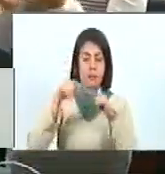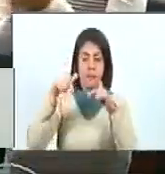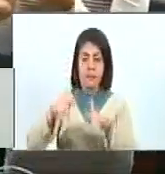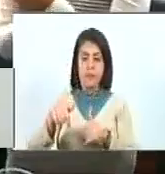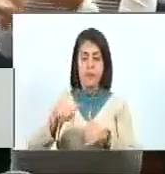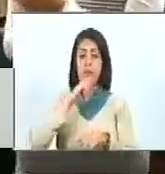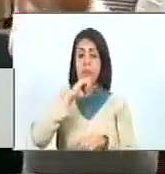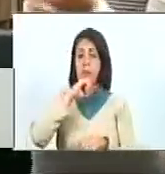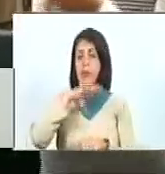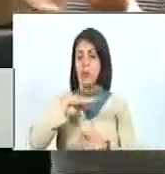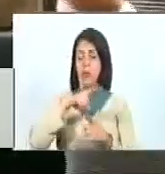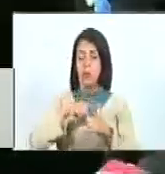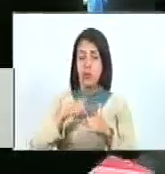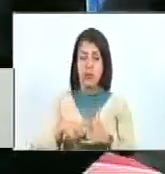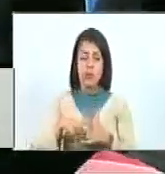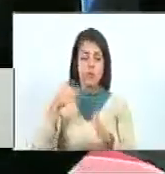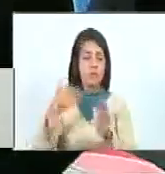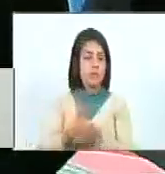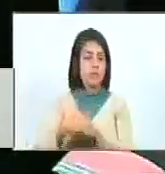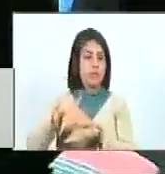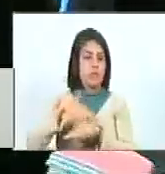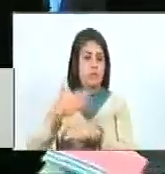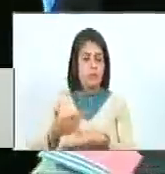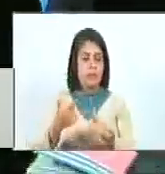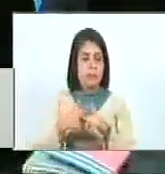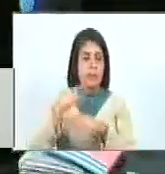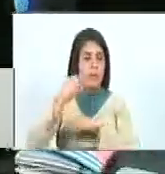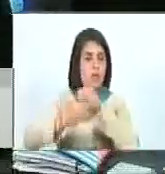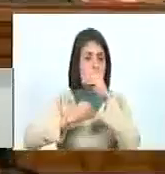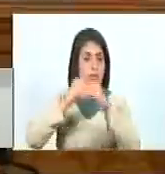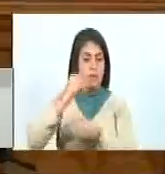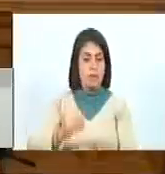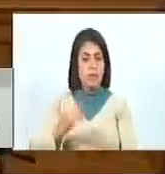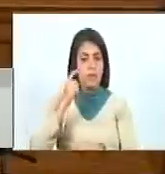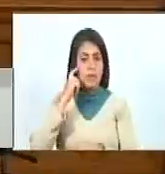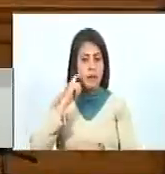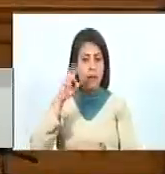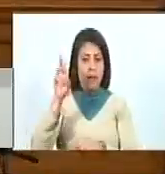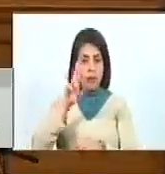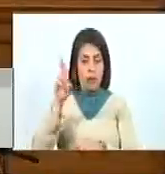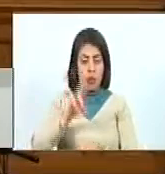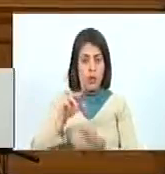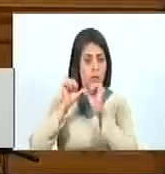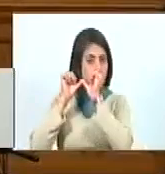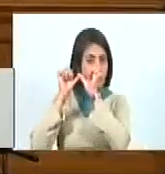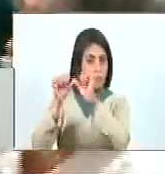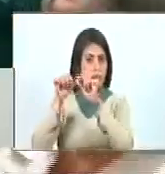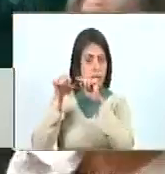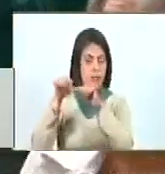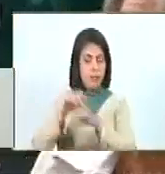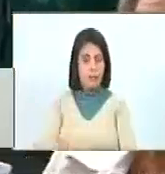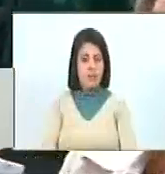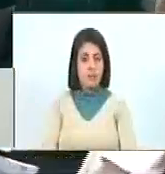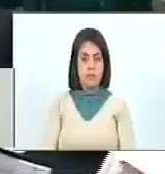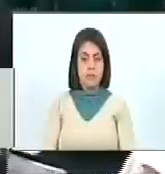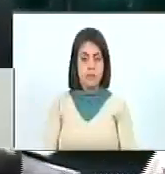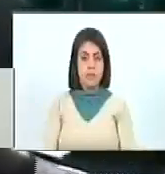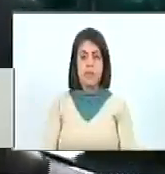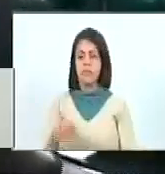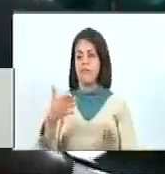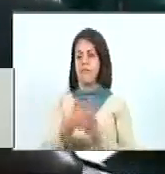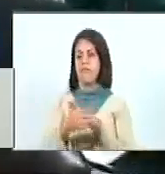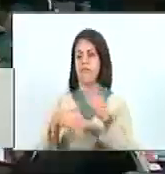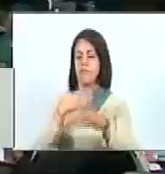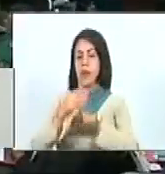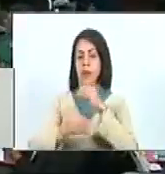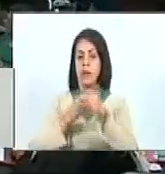momento histórico de que se trataba de construir república emancipada, que se trataba